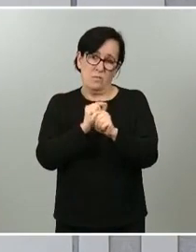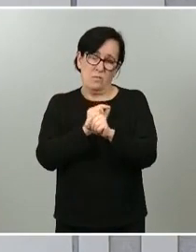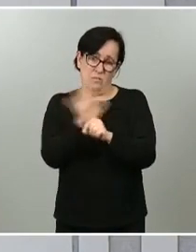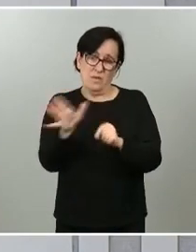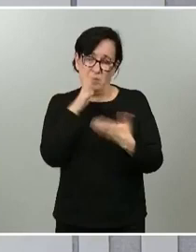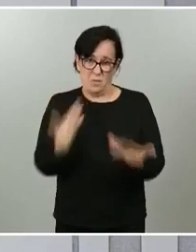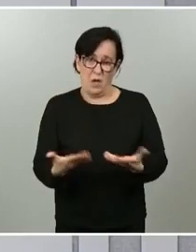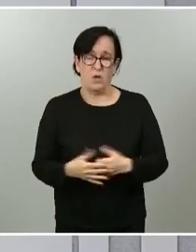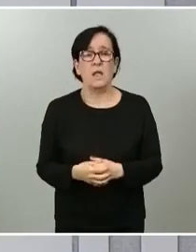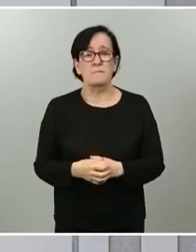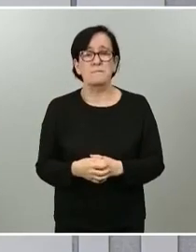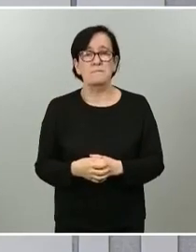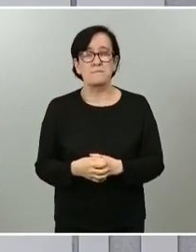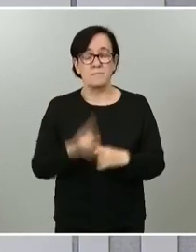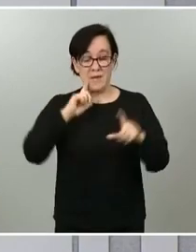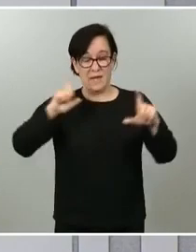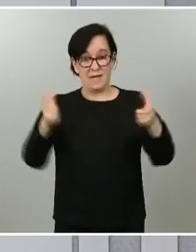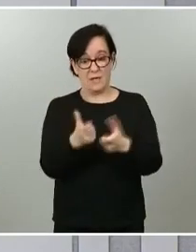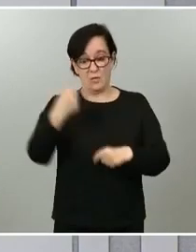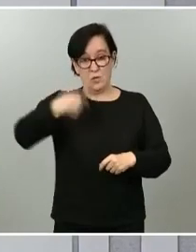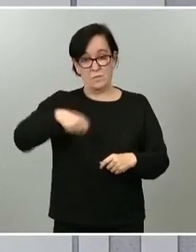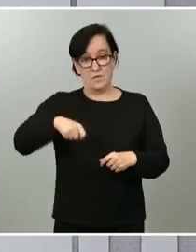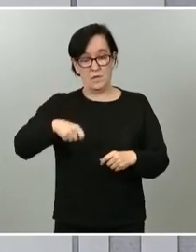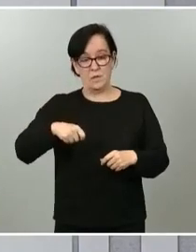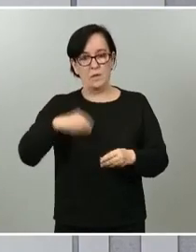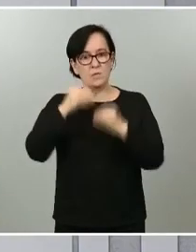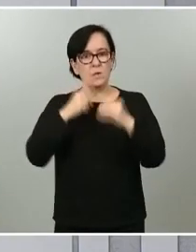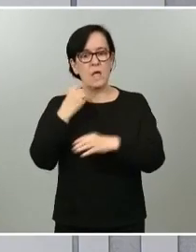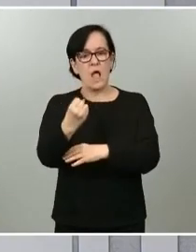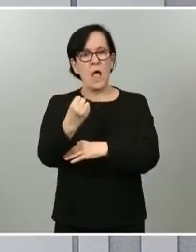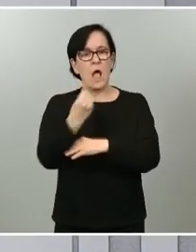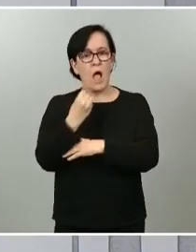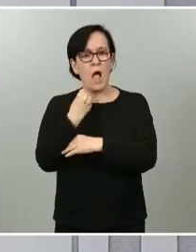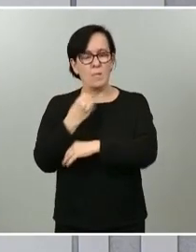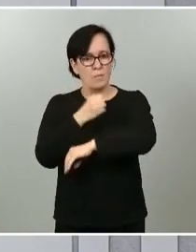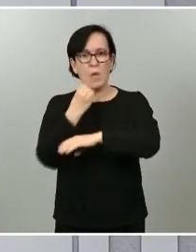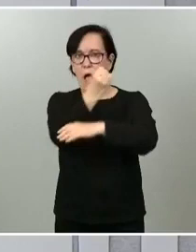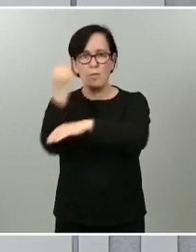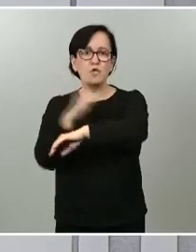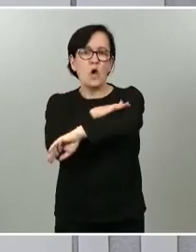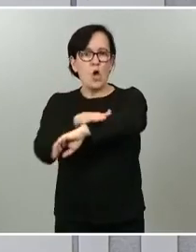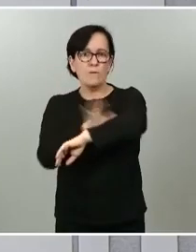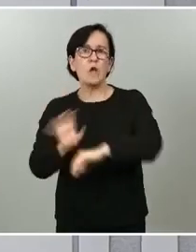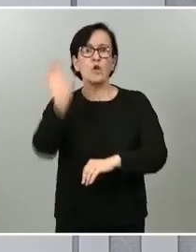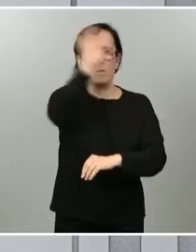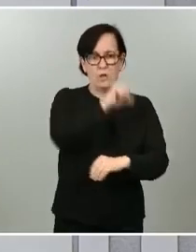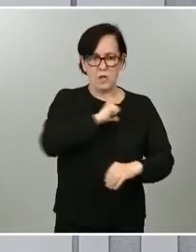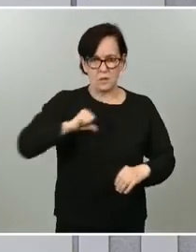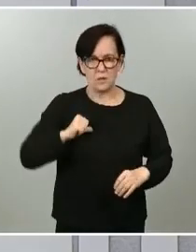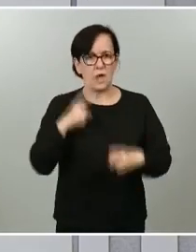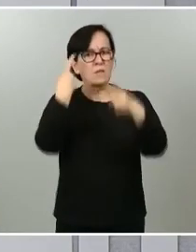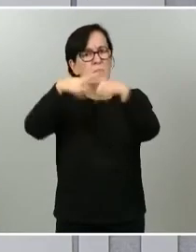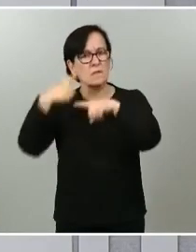Por otro lado, en la reunión el presidente ha puesto en valor el apoyo constante del Gobierno a las comunidades autónomas a través de diferentes